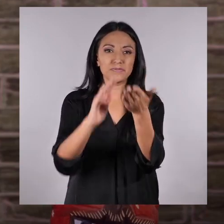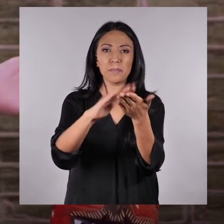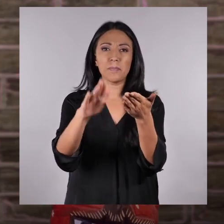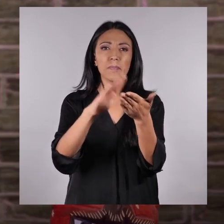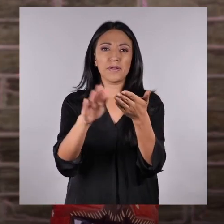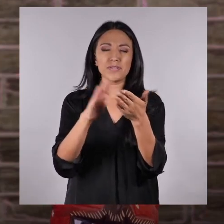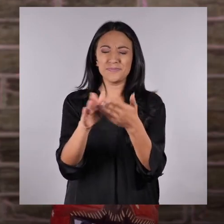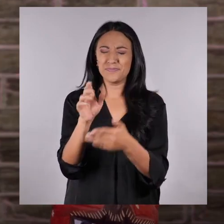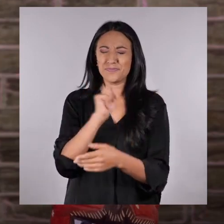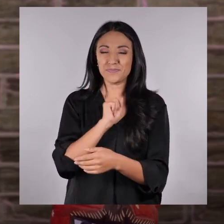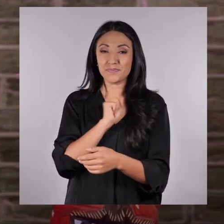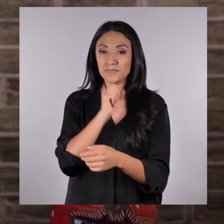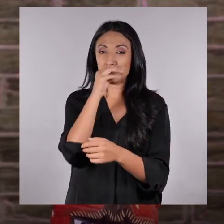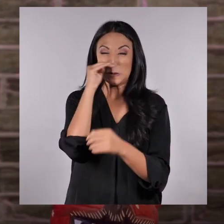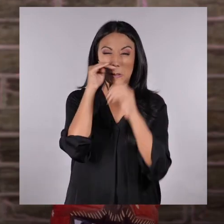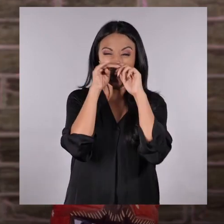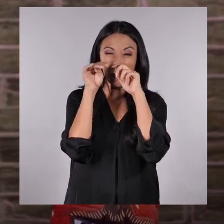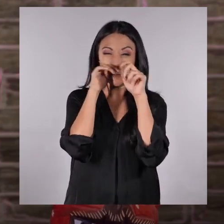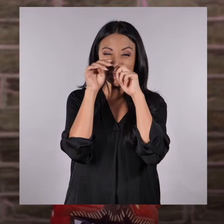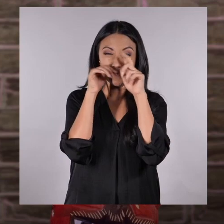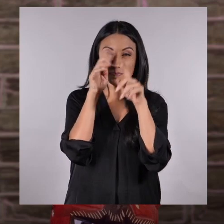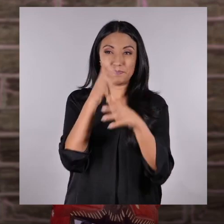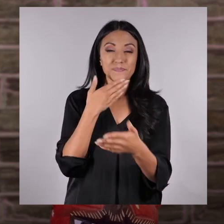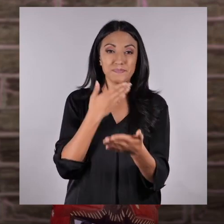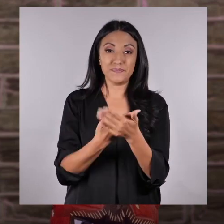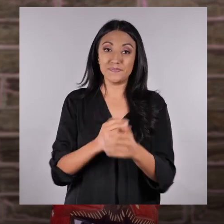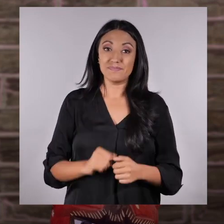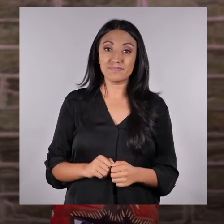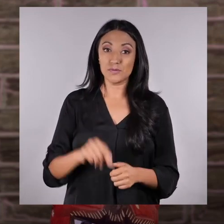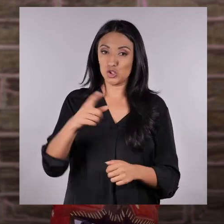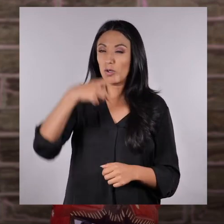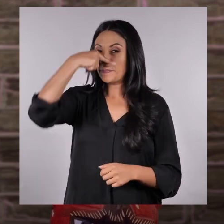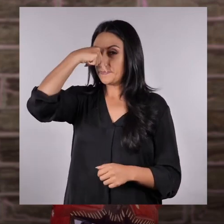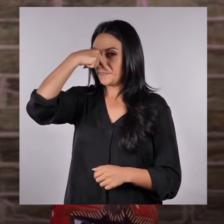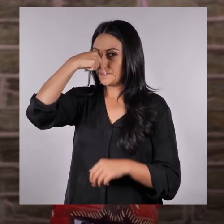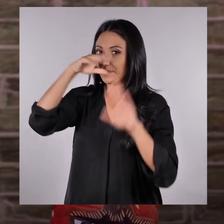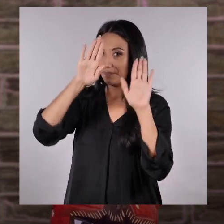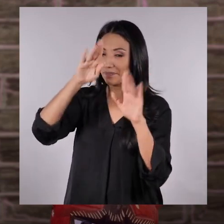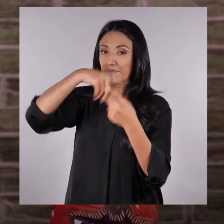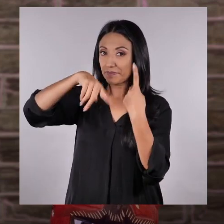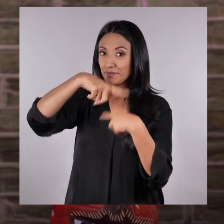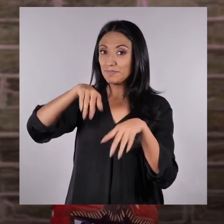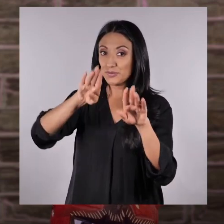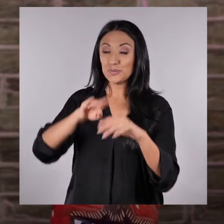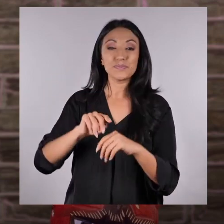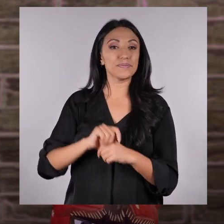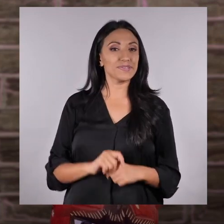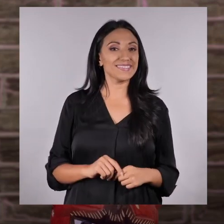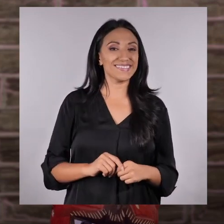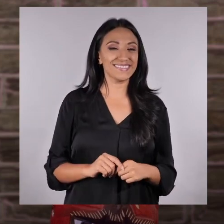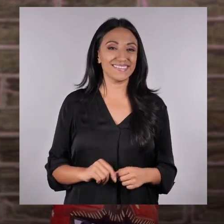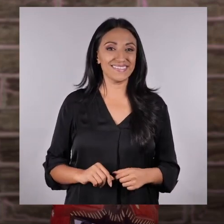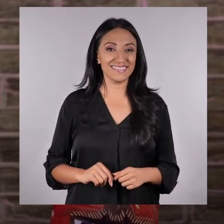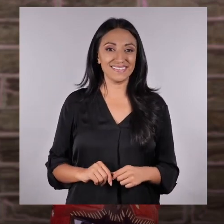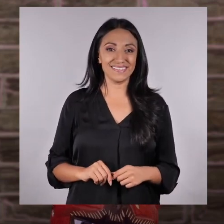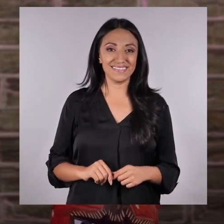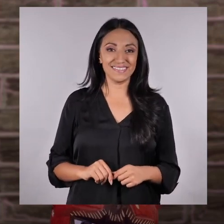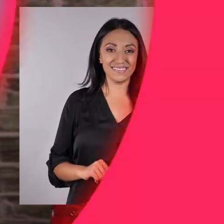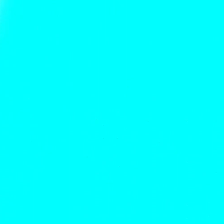¡Uy, perdón! Volvió la alergia. Me voy a limpiar mi naricita. ¡Nos vemos la próxima, chicos!